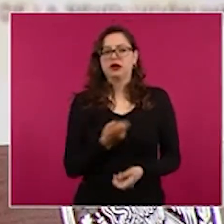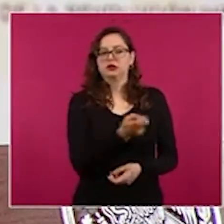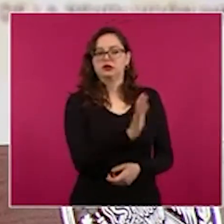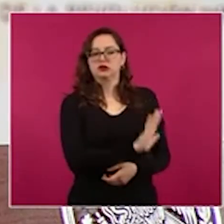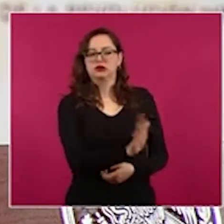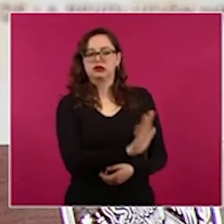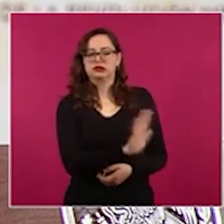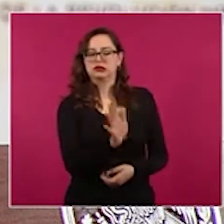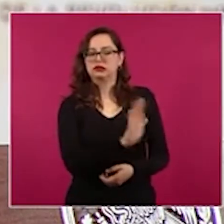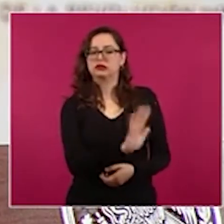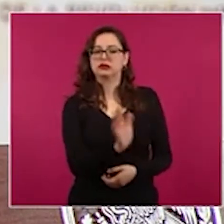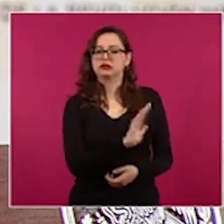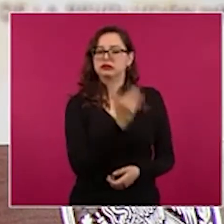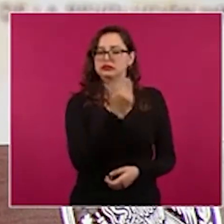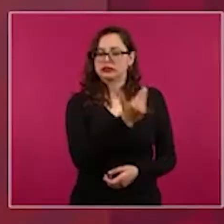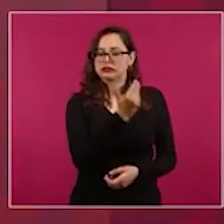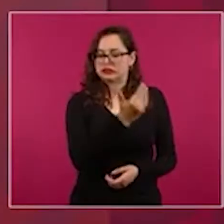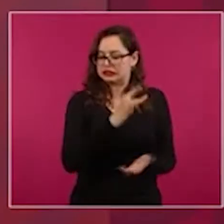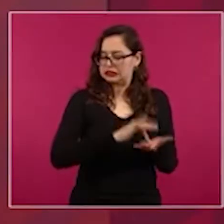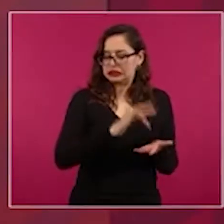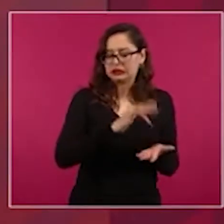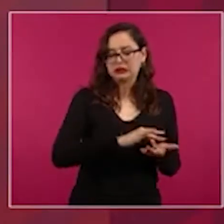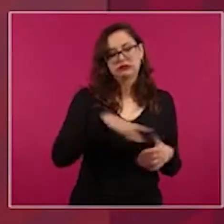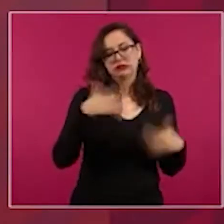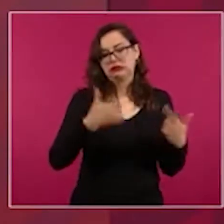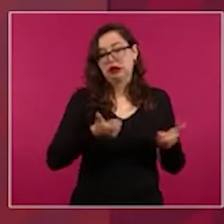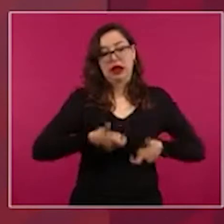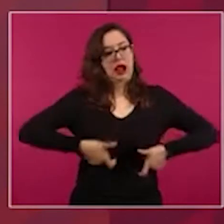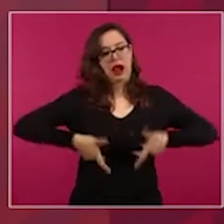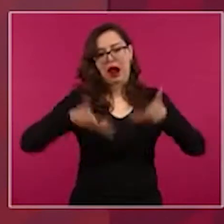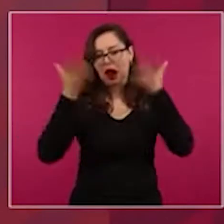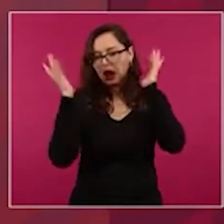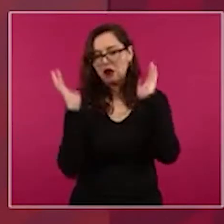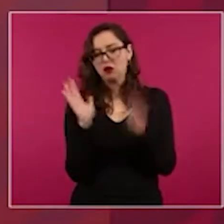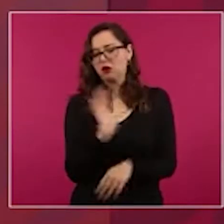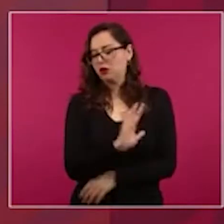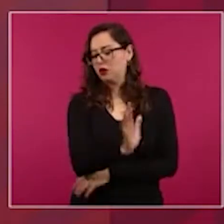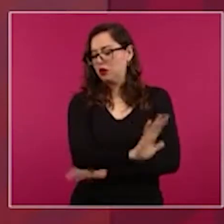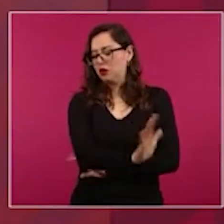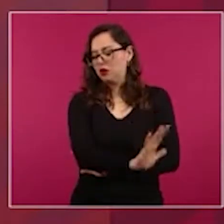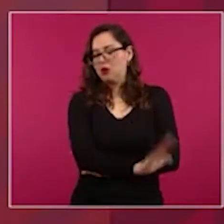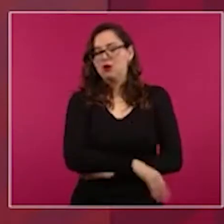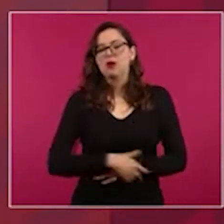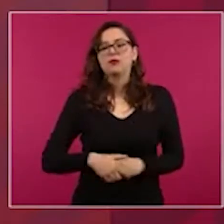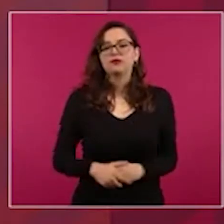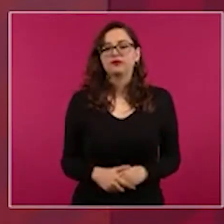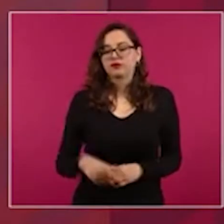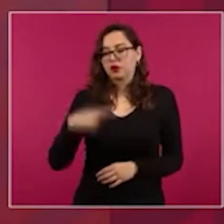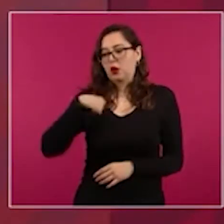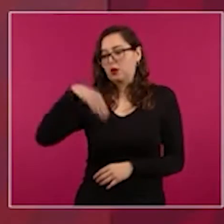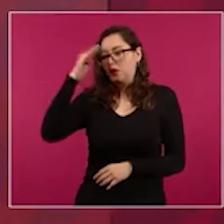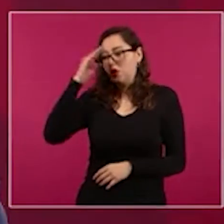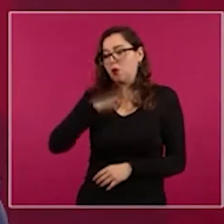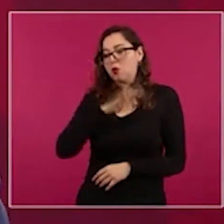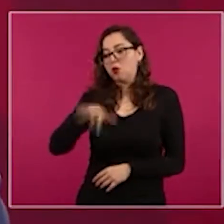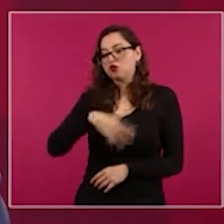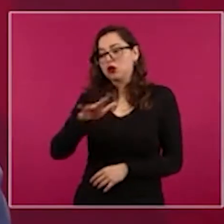no saldría carísimo. Vamos a buscar la forma de que